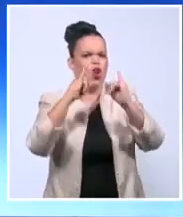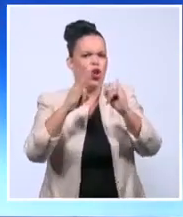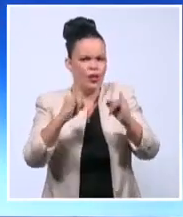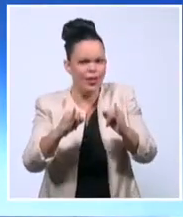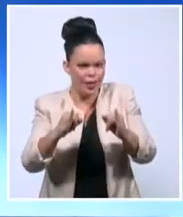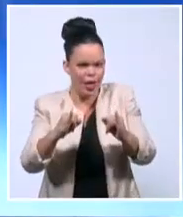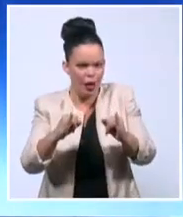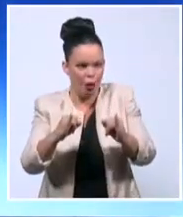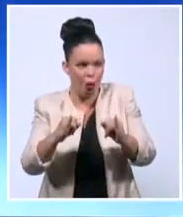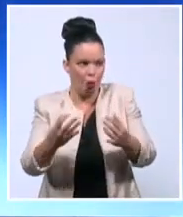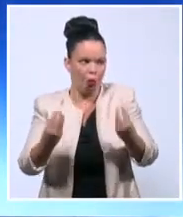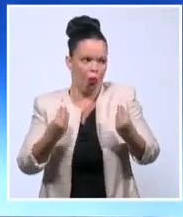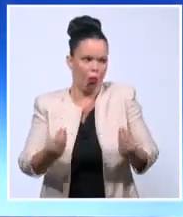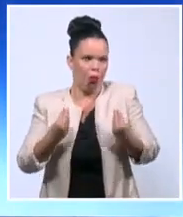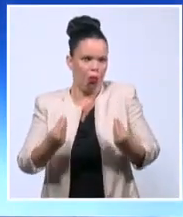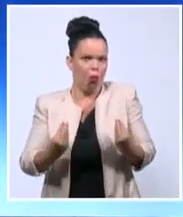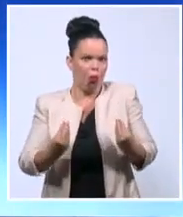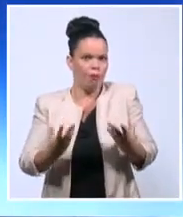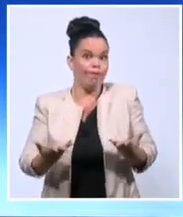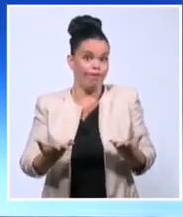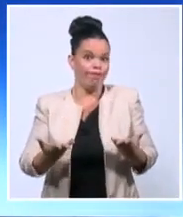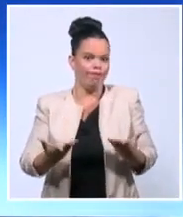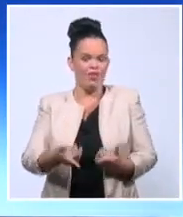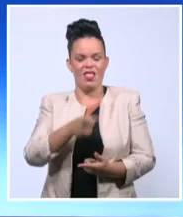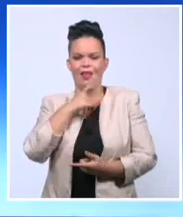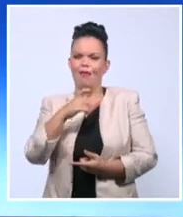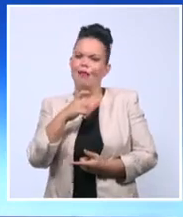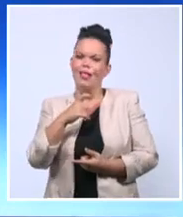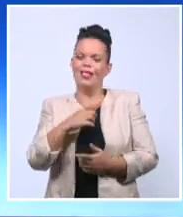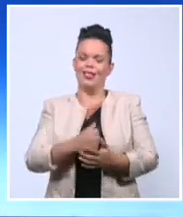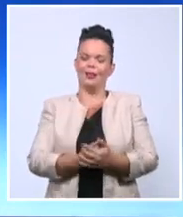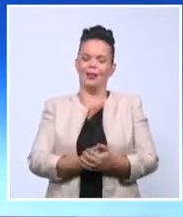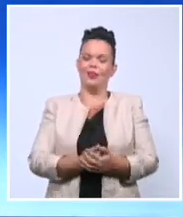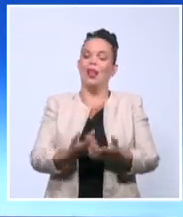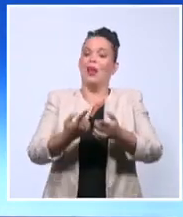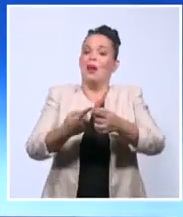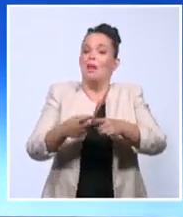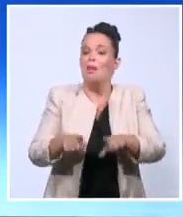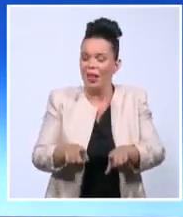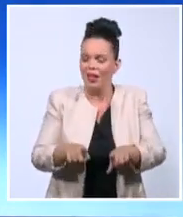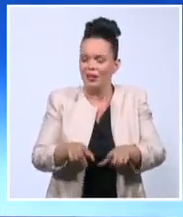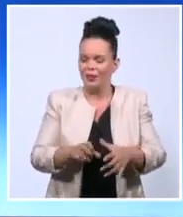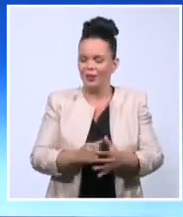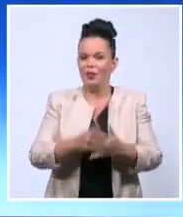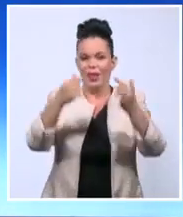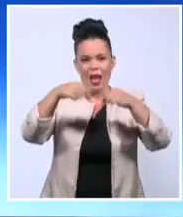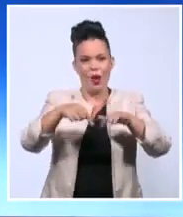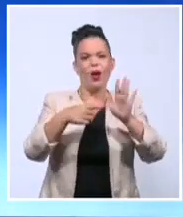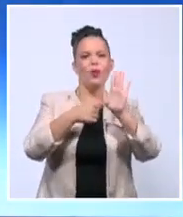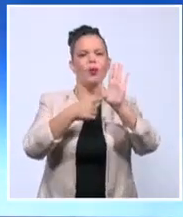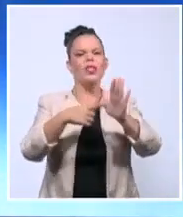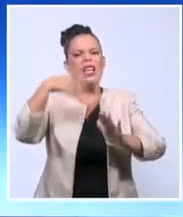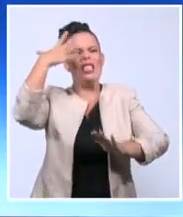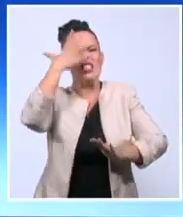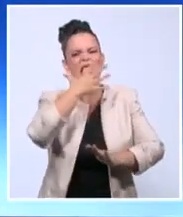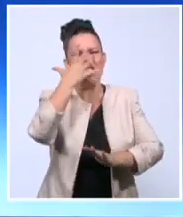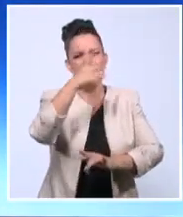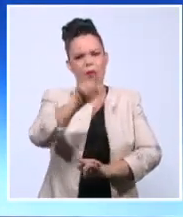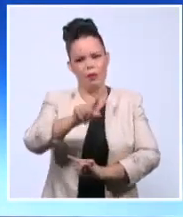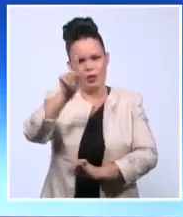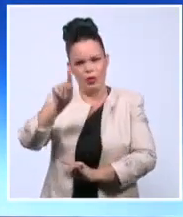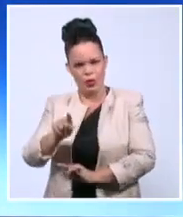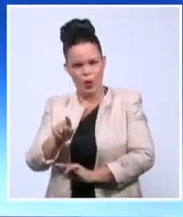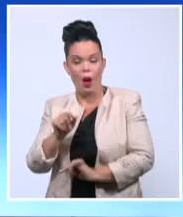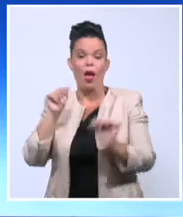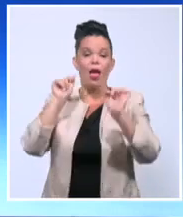muy lejos de que eso sea de esa forma. Pero a lo que vamos, vamos a mostrarle quiénes son y qué es lo que hacen. Vamos a hablar